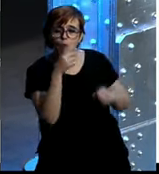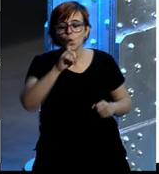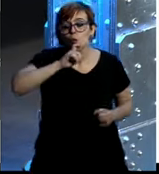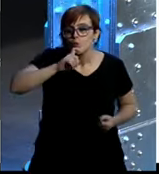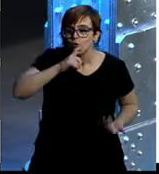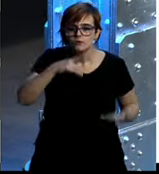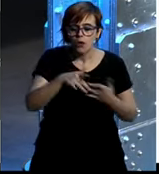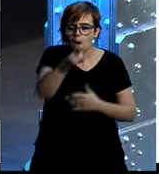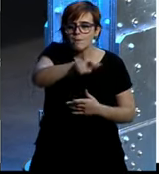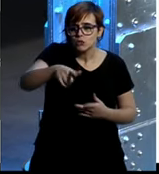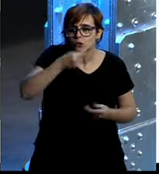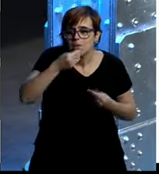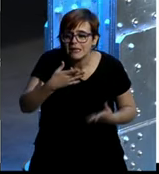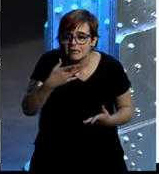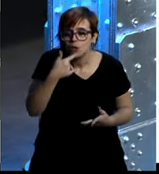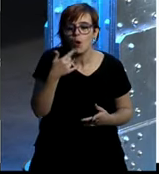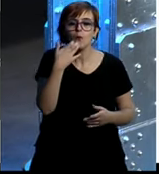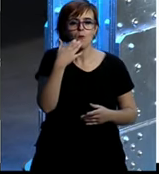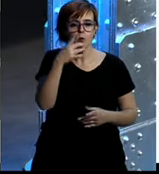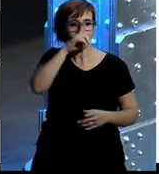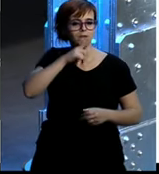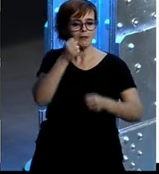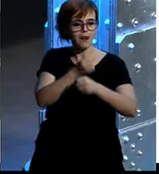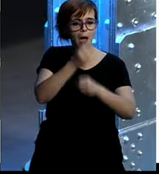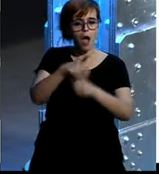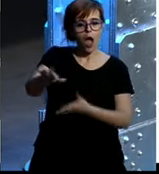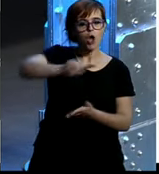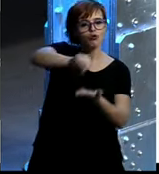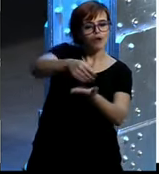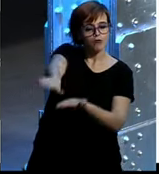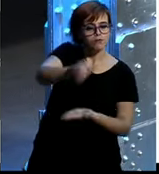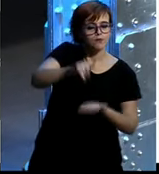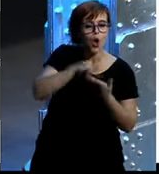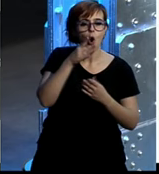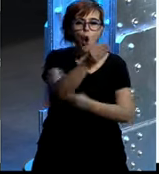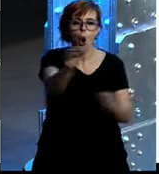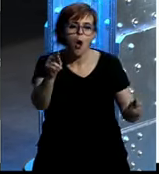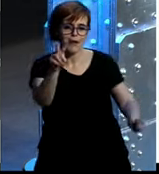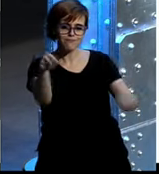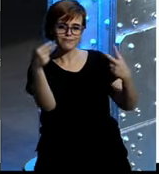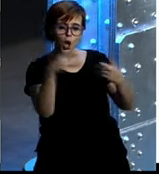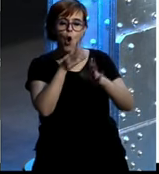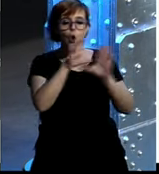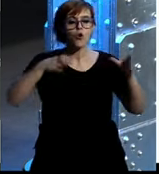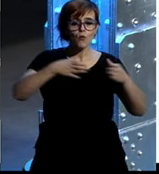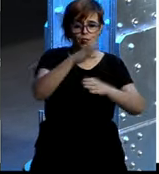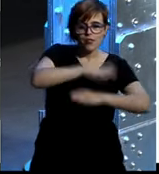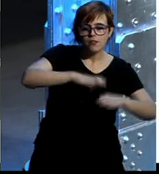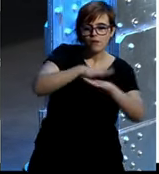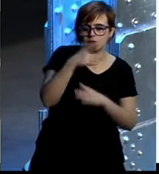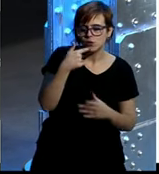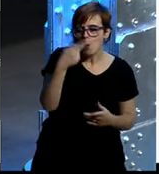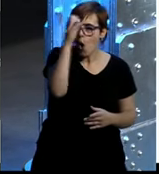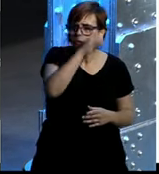cómo éramos como empleador, cómo los jóvenes nos veían, cómo el mundo de la comunidad científica, es decir, todas aquellas comunidades que nos interesaban, cómo nos